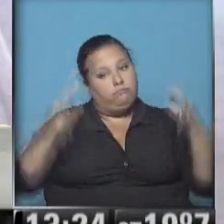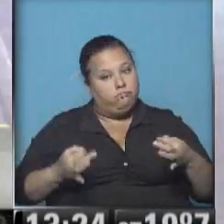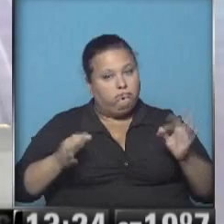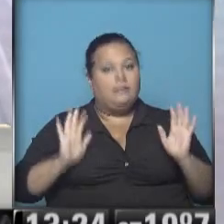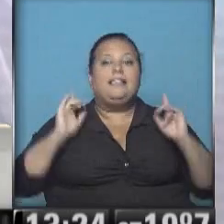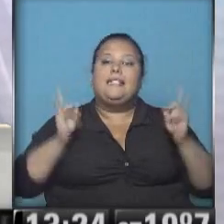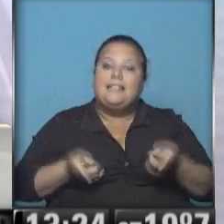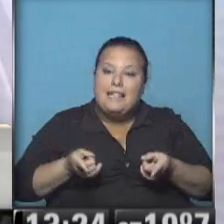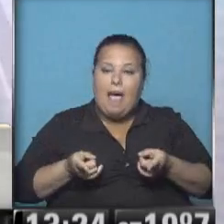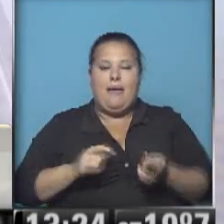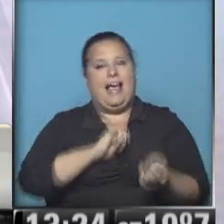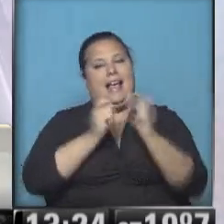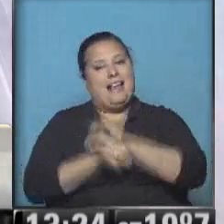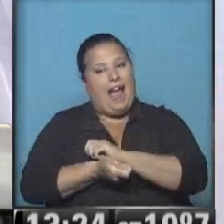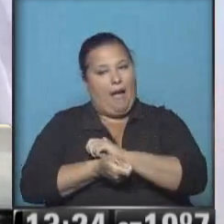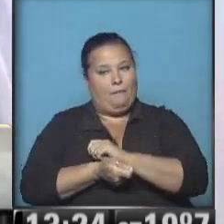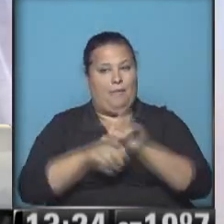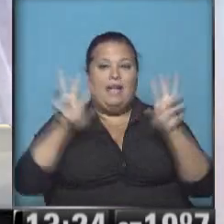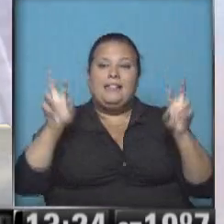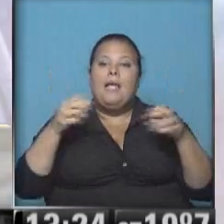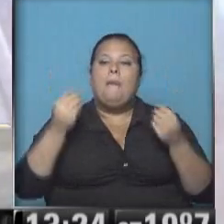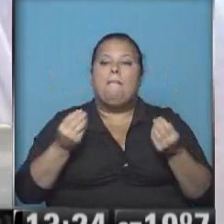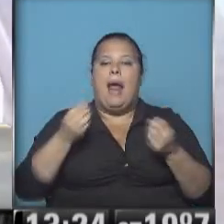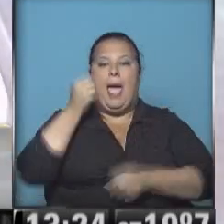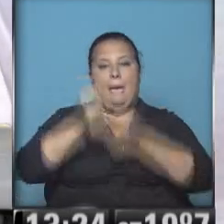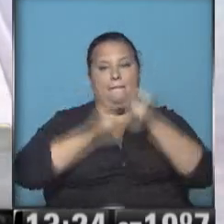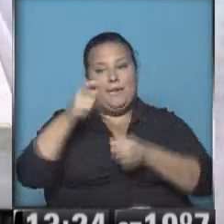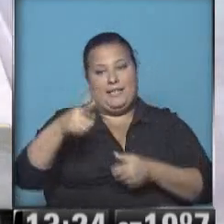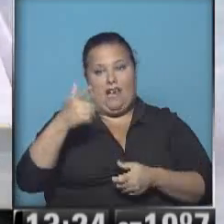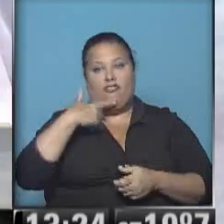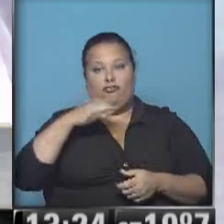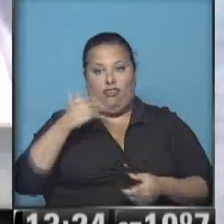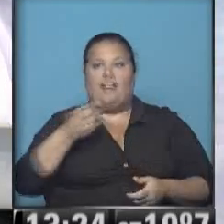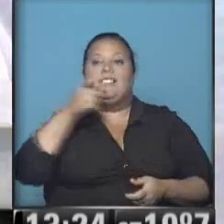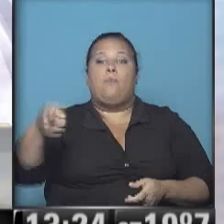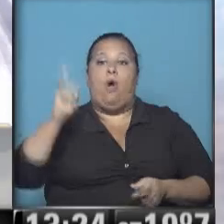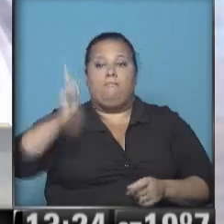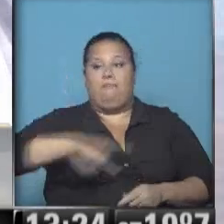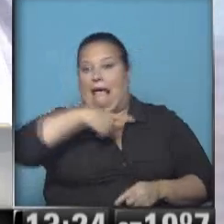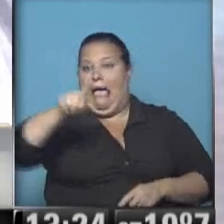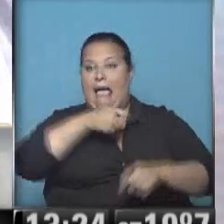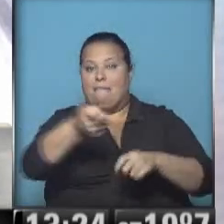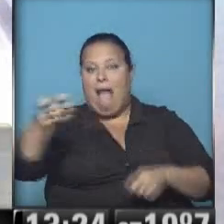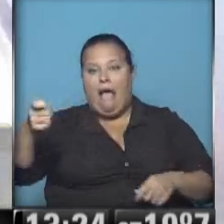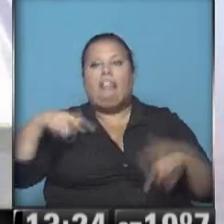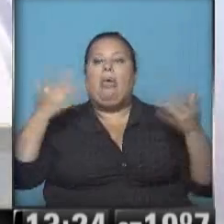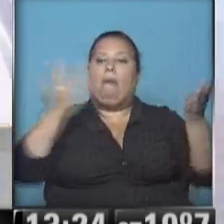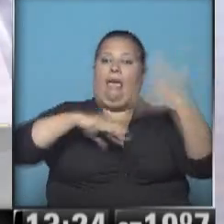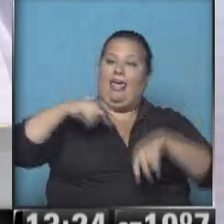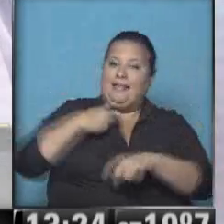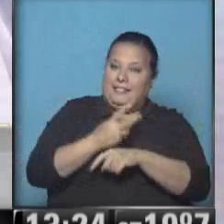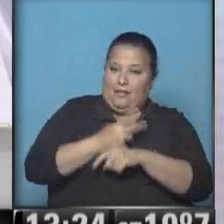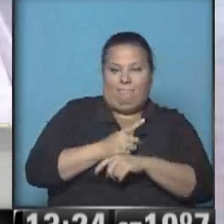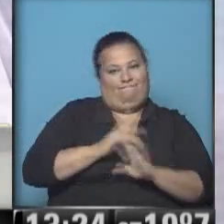y también que cambien las calificaciones para el caso del empresario Ciccioli, porque si vos mandás a matar a alguien y después aparecés como partícipe